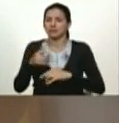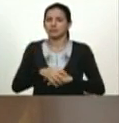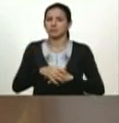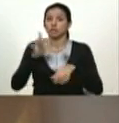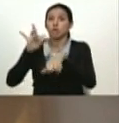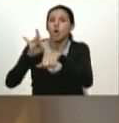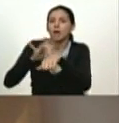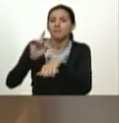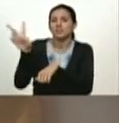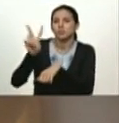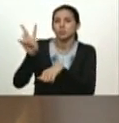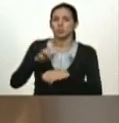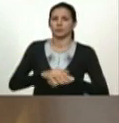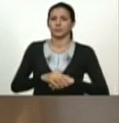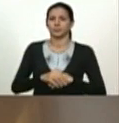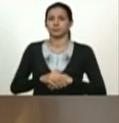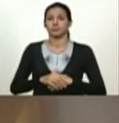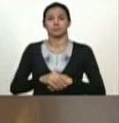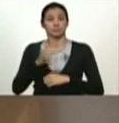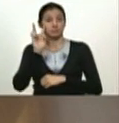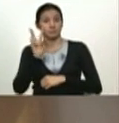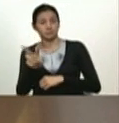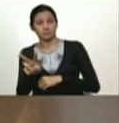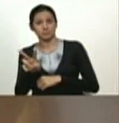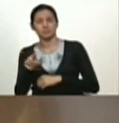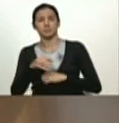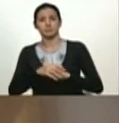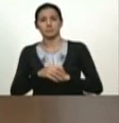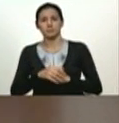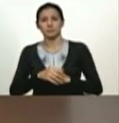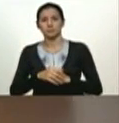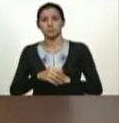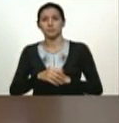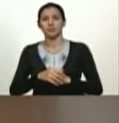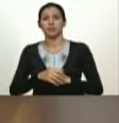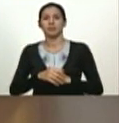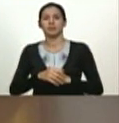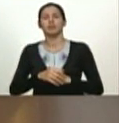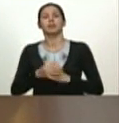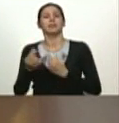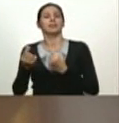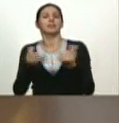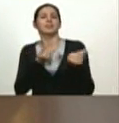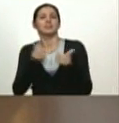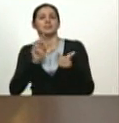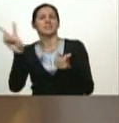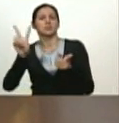debilidades reales del modelo rentista económico que ha dependido del petróleo.